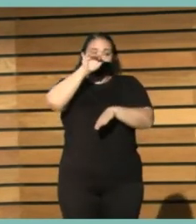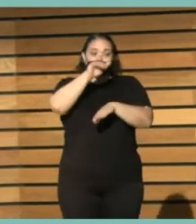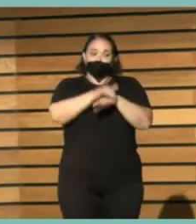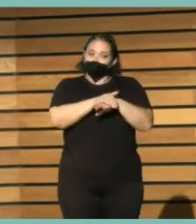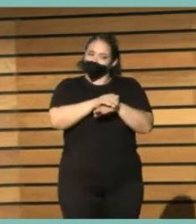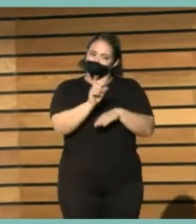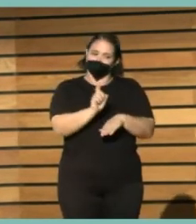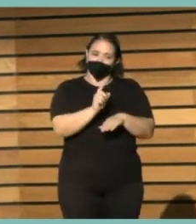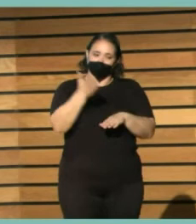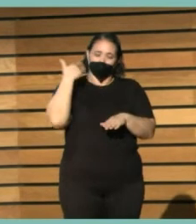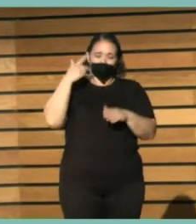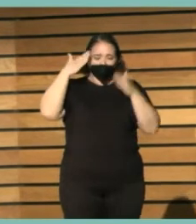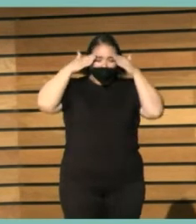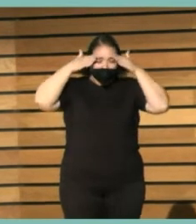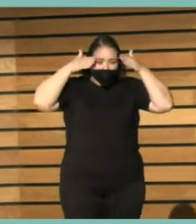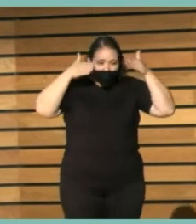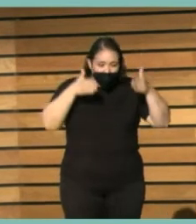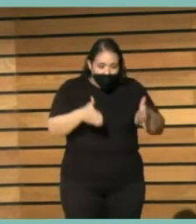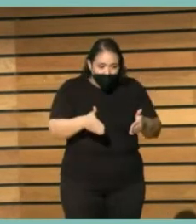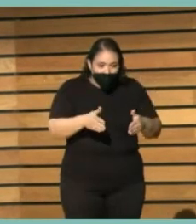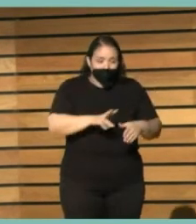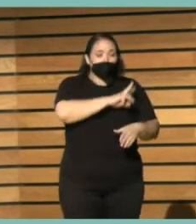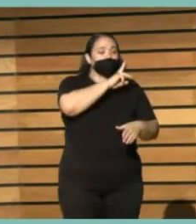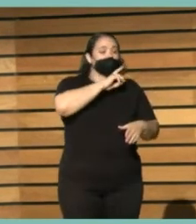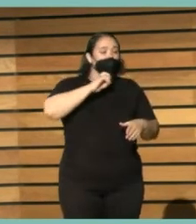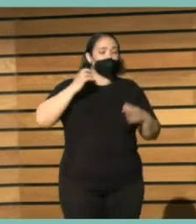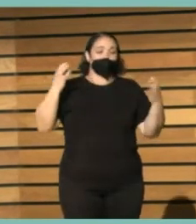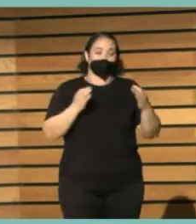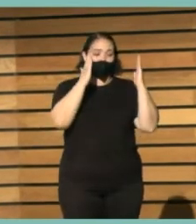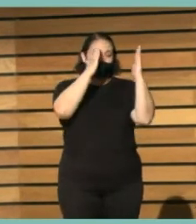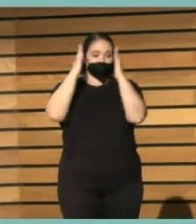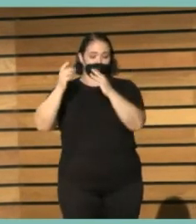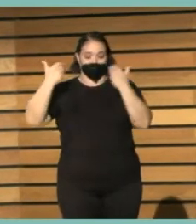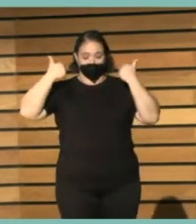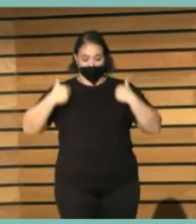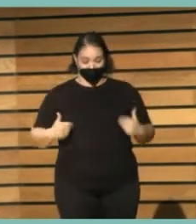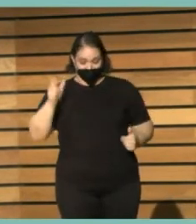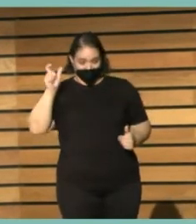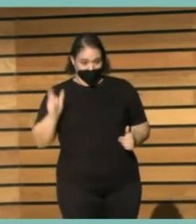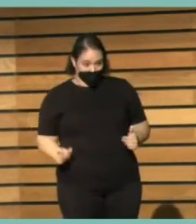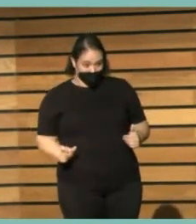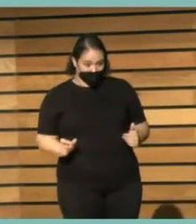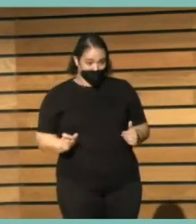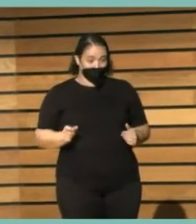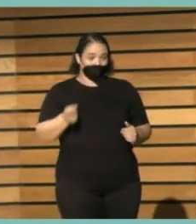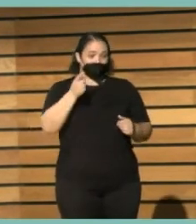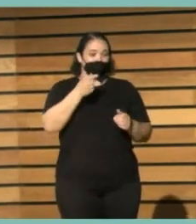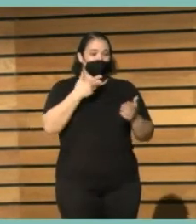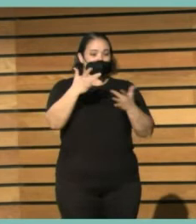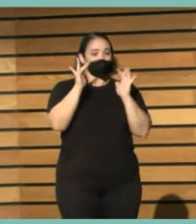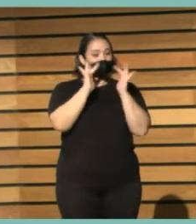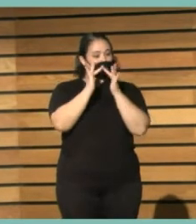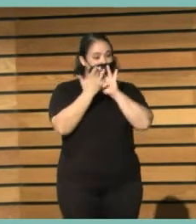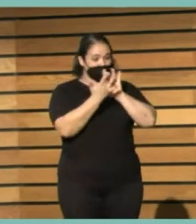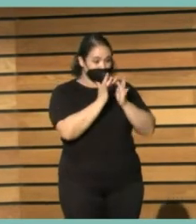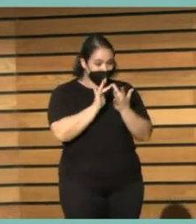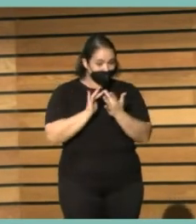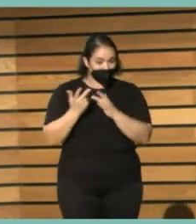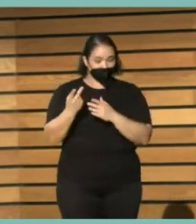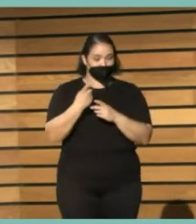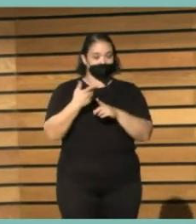se han cumplido porque nos hemos centrado en lo que realmente tiene valor para la biblioteca que son las personas son la comunidad conectar diferentes